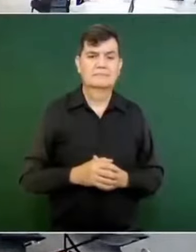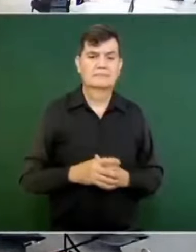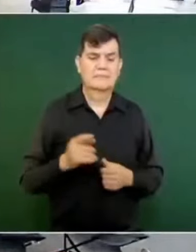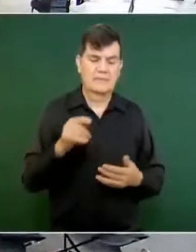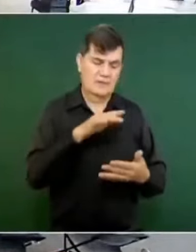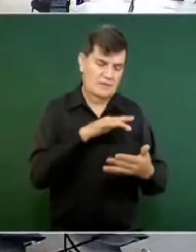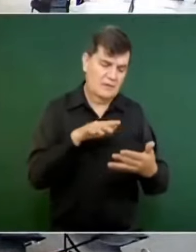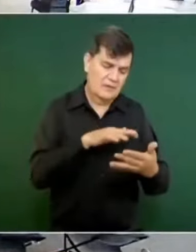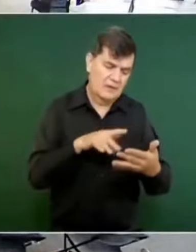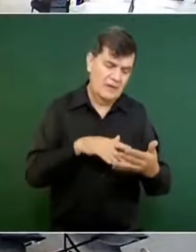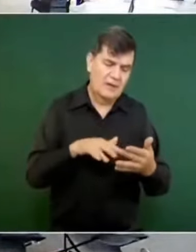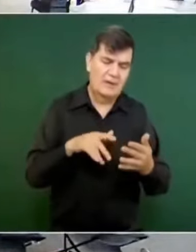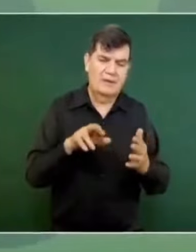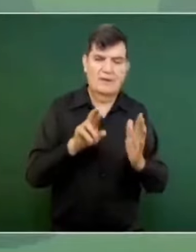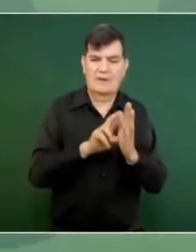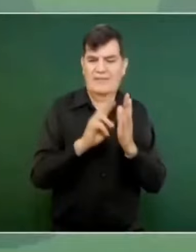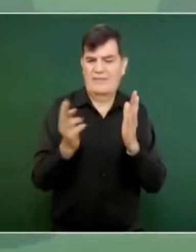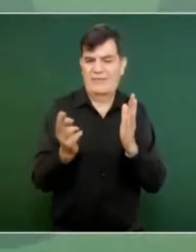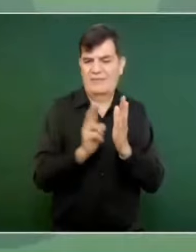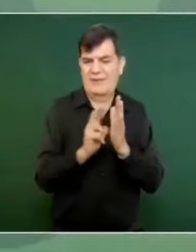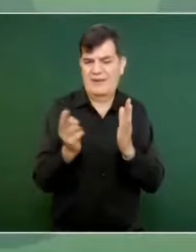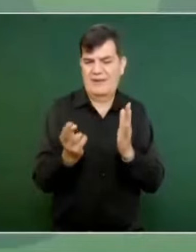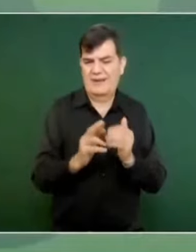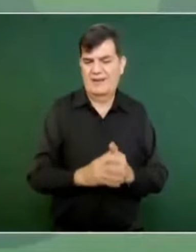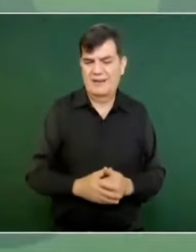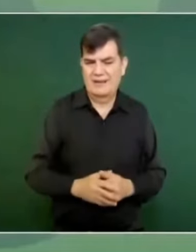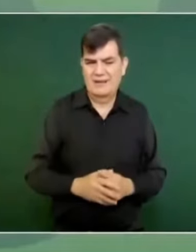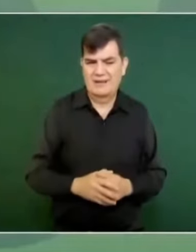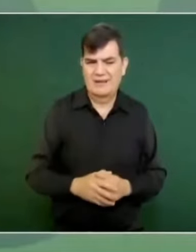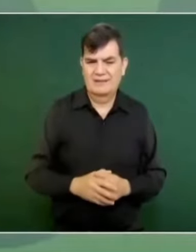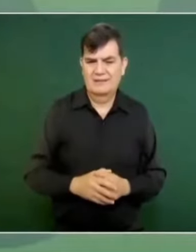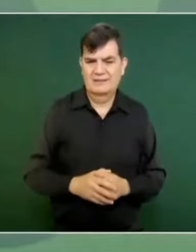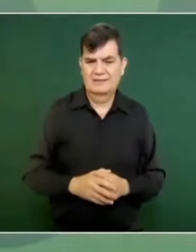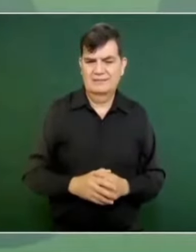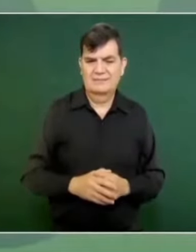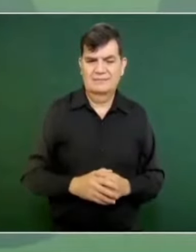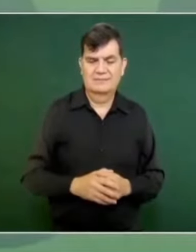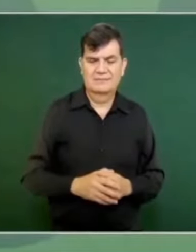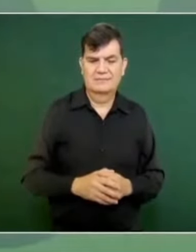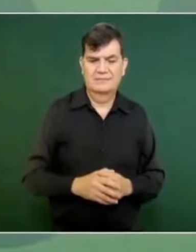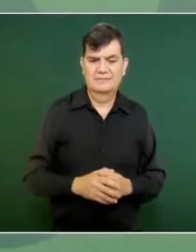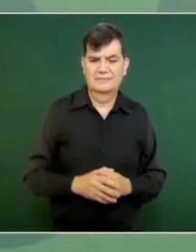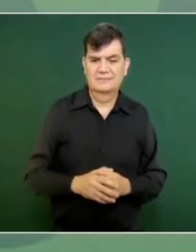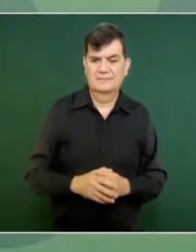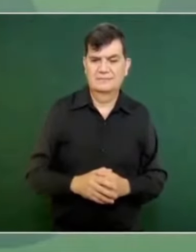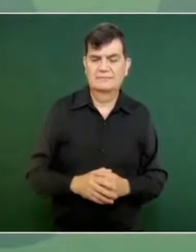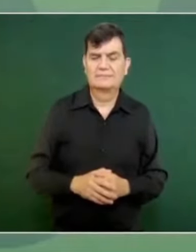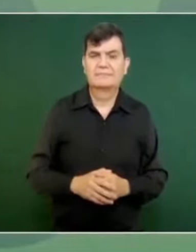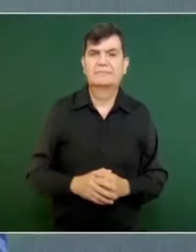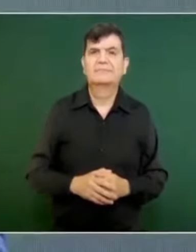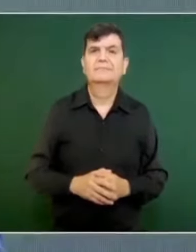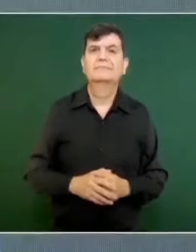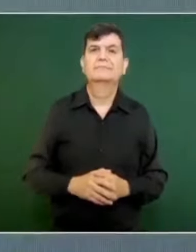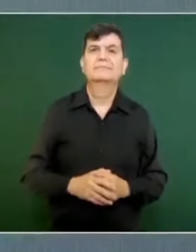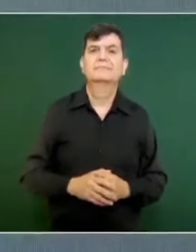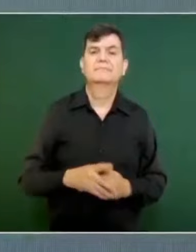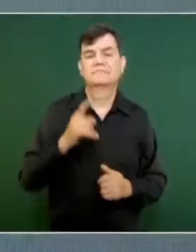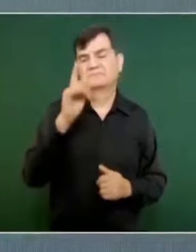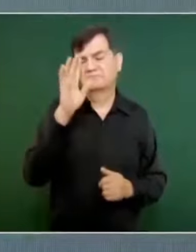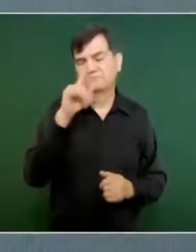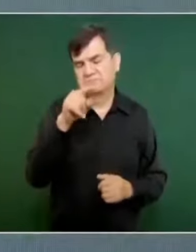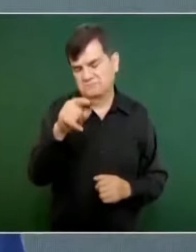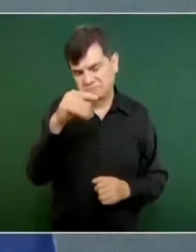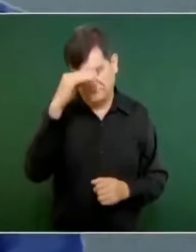Reforma… a ver… Les dejo de tarea,